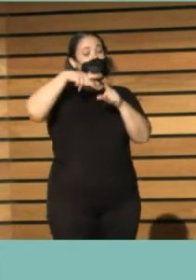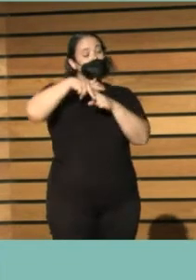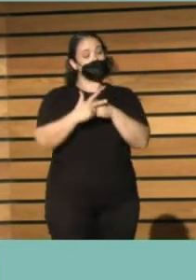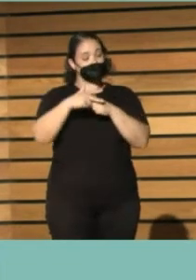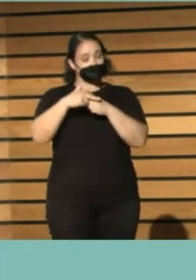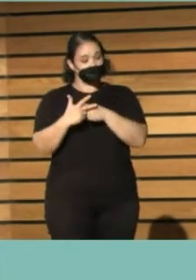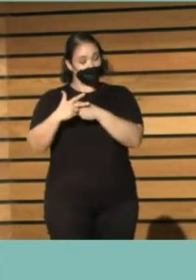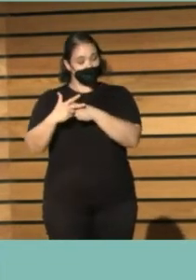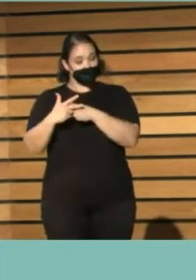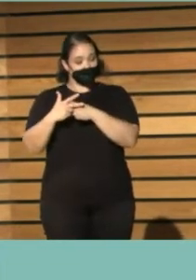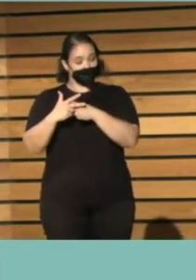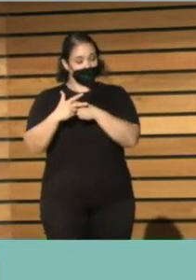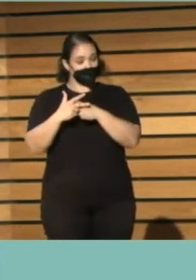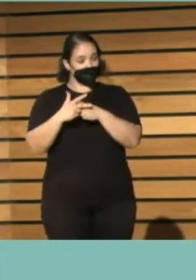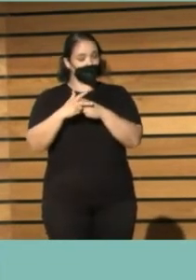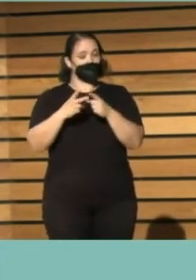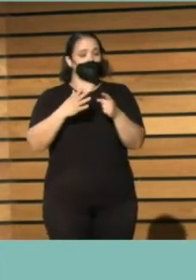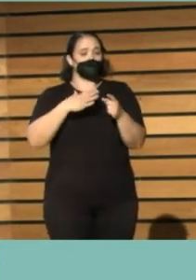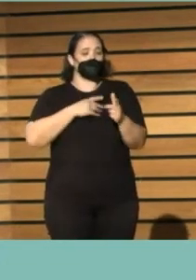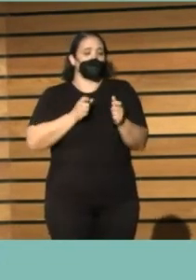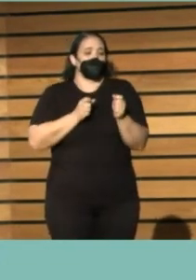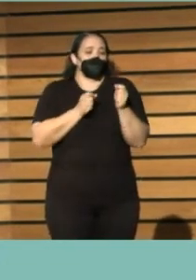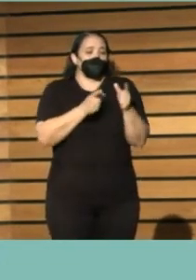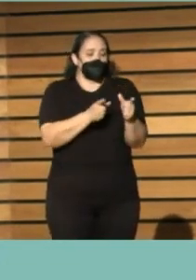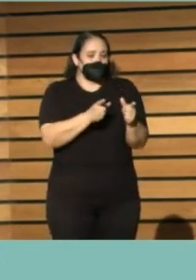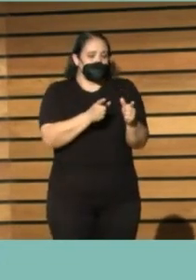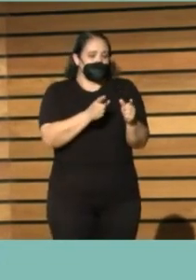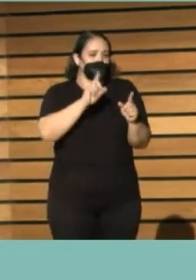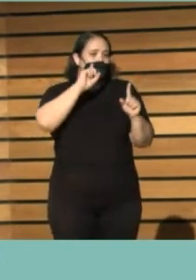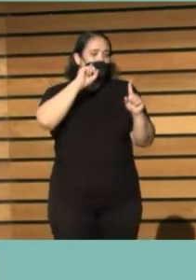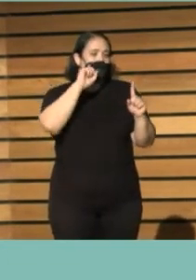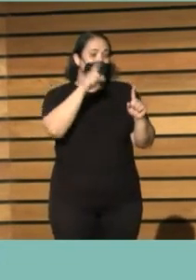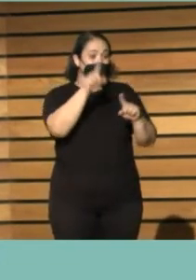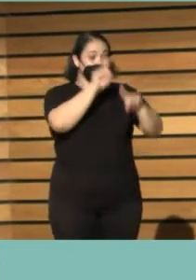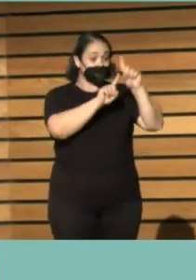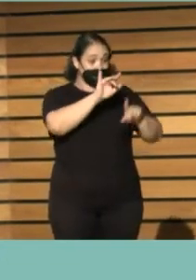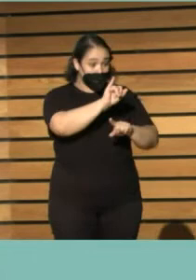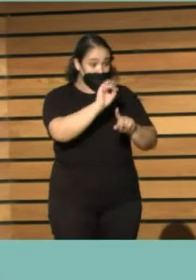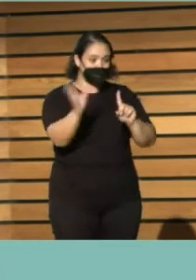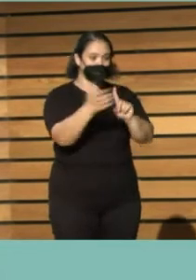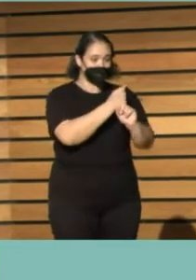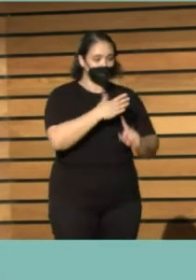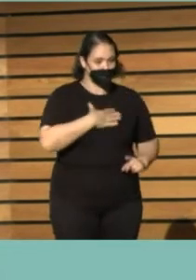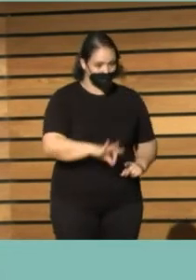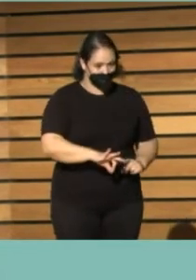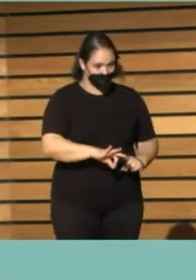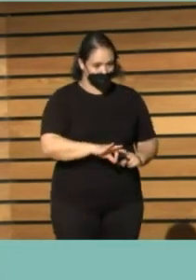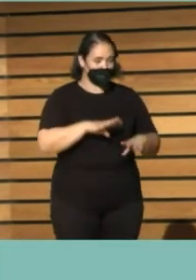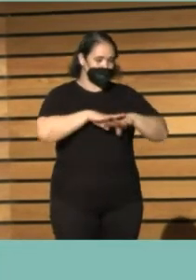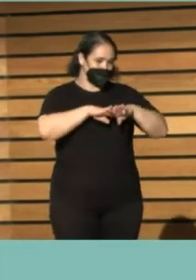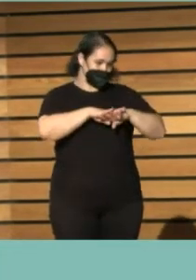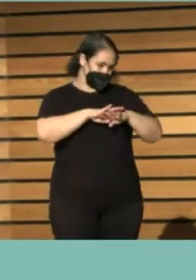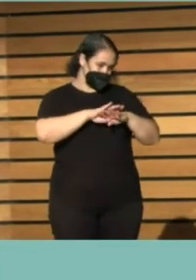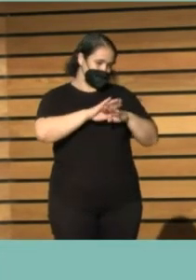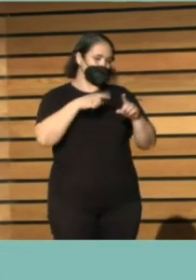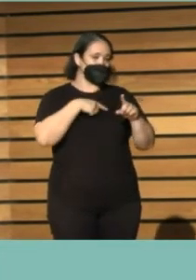que den soporte y solucionen problemas a todos los que participen en la red de Hispana.